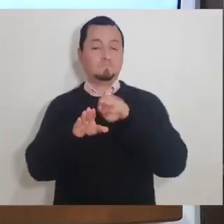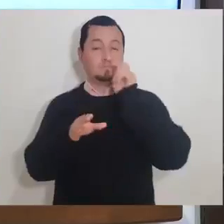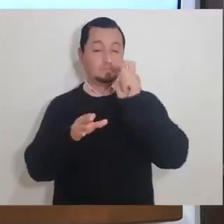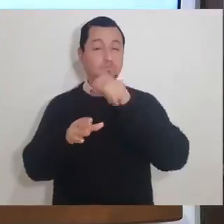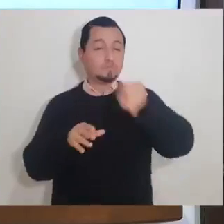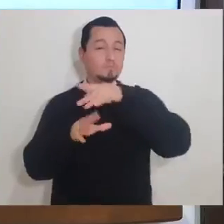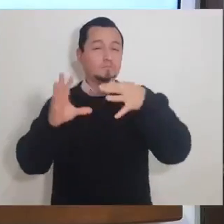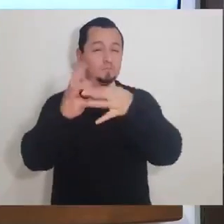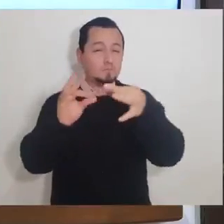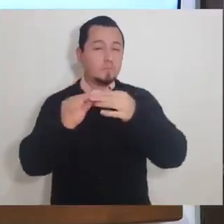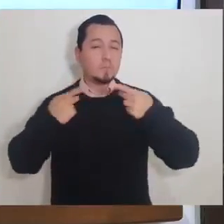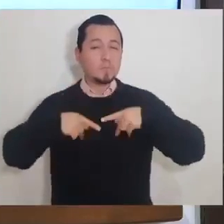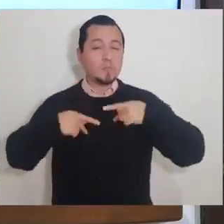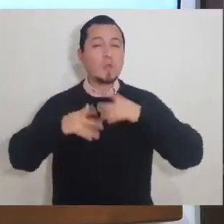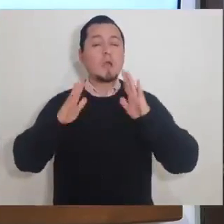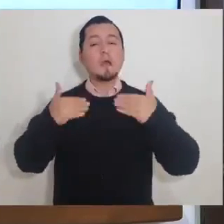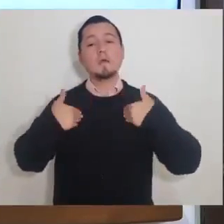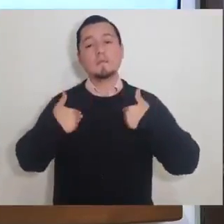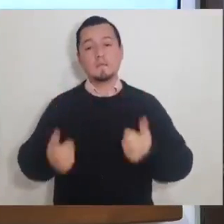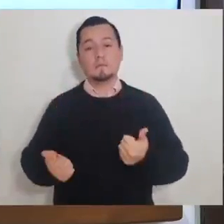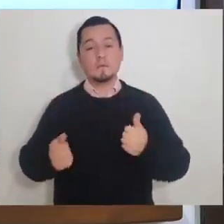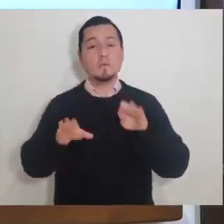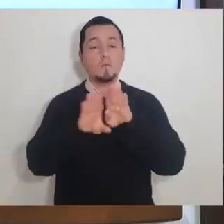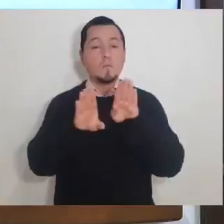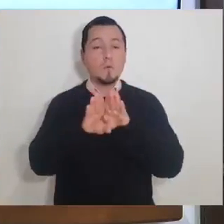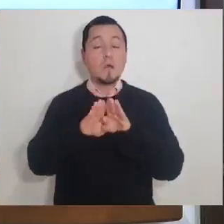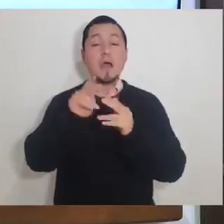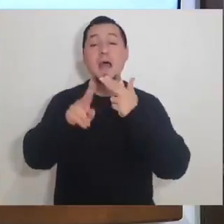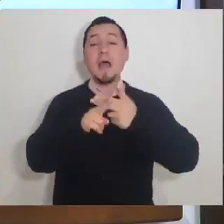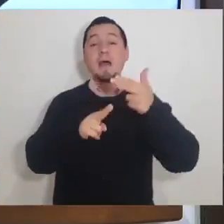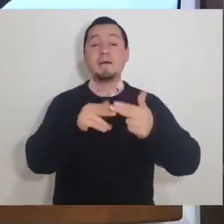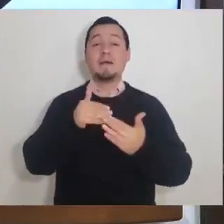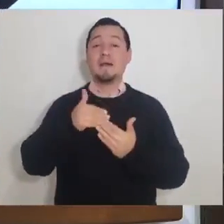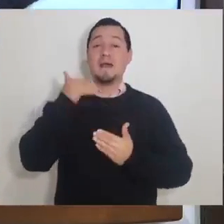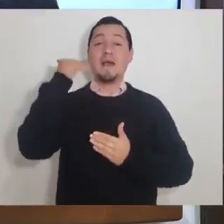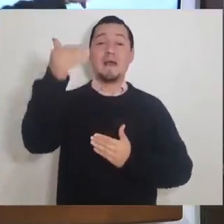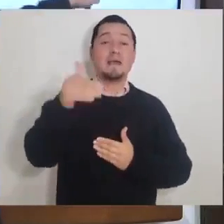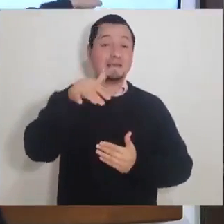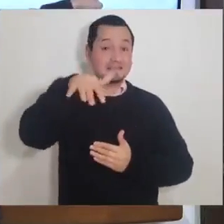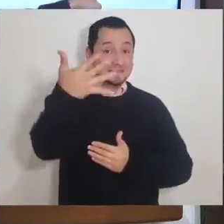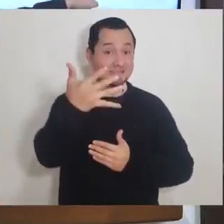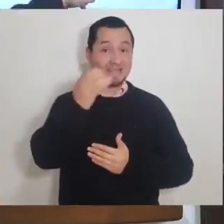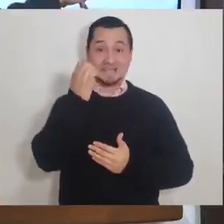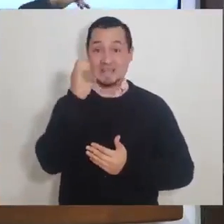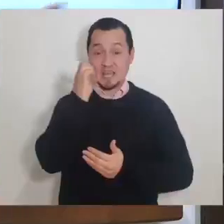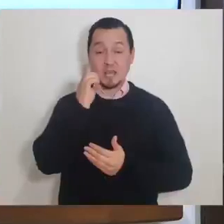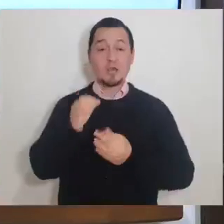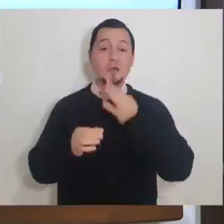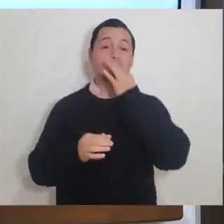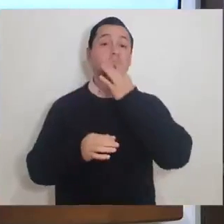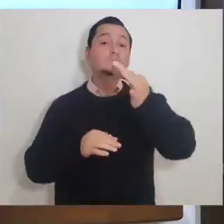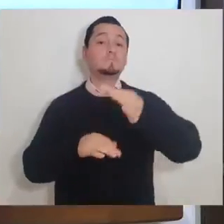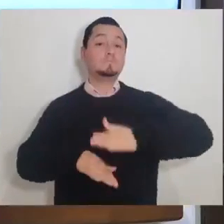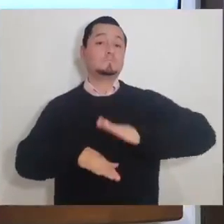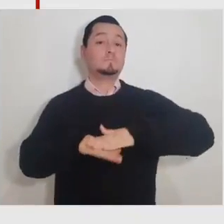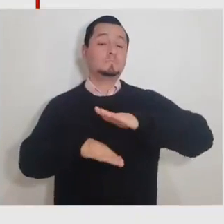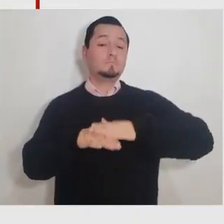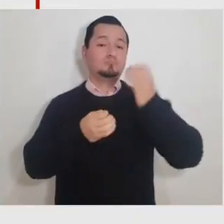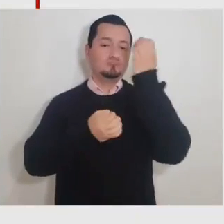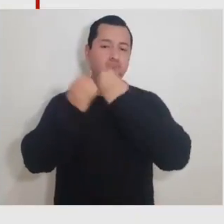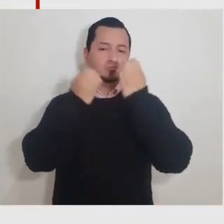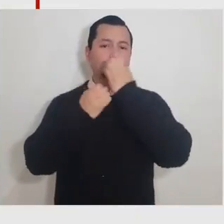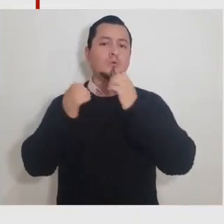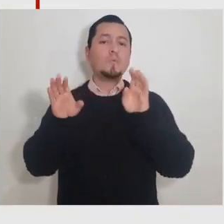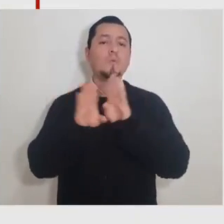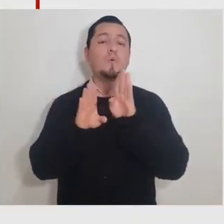Lo que tenemos entonces que explicarle a la gente es que será hasta el 15 de enero cuando podremos hacer una evaluación